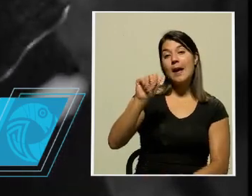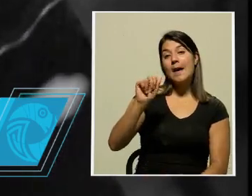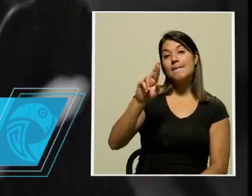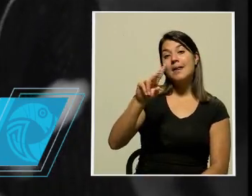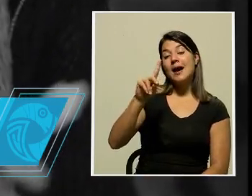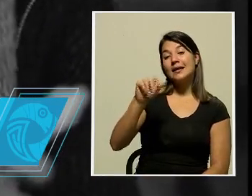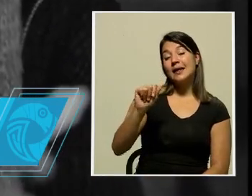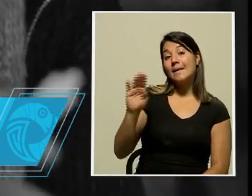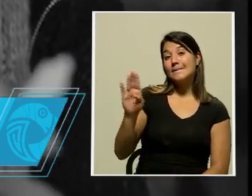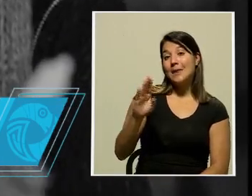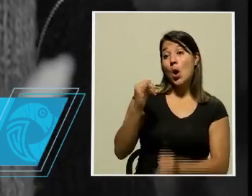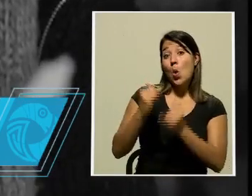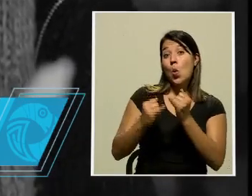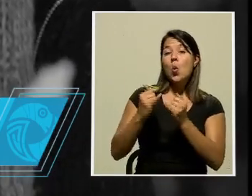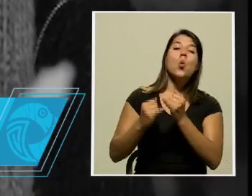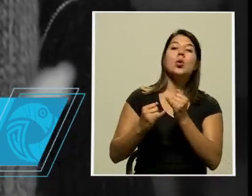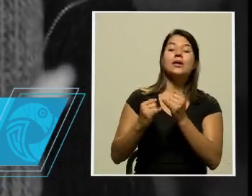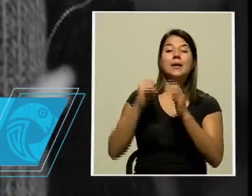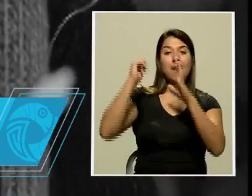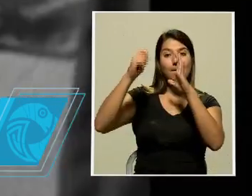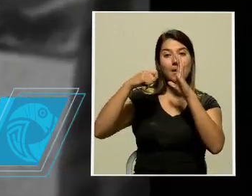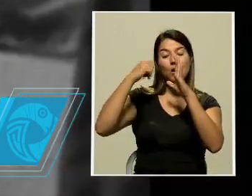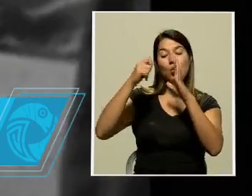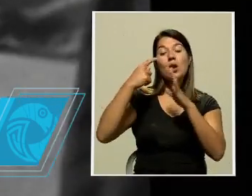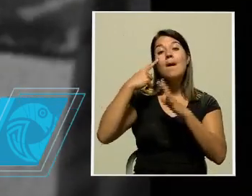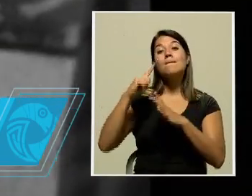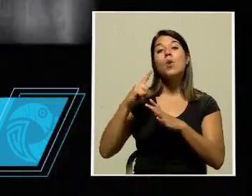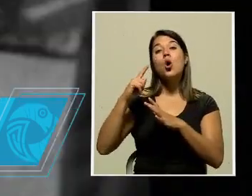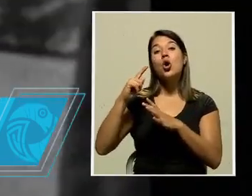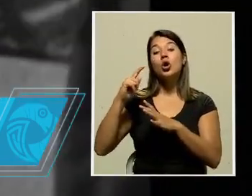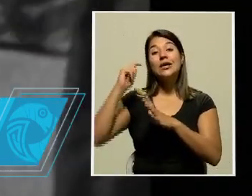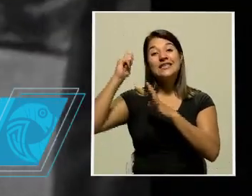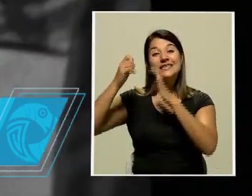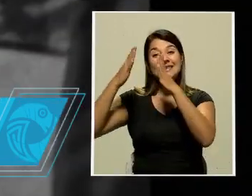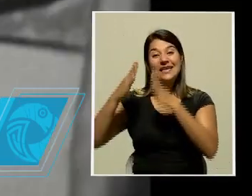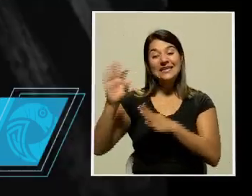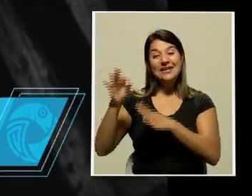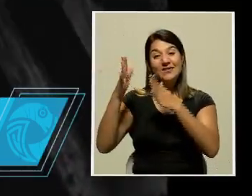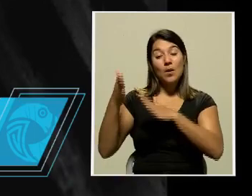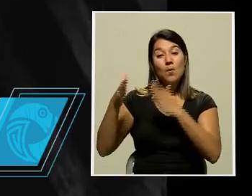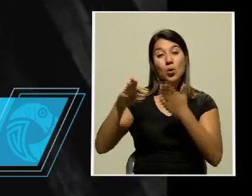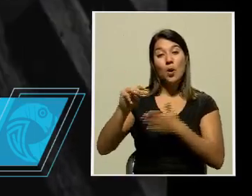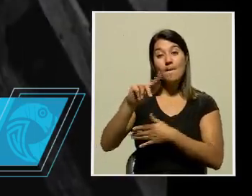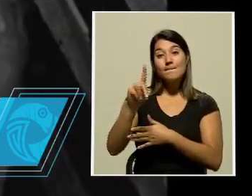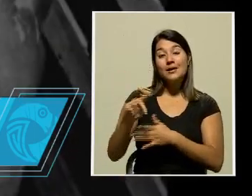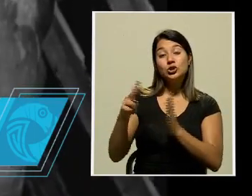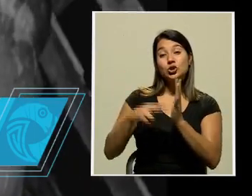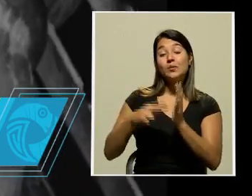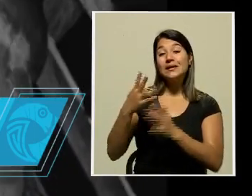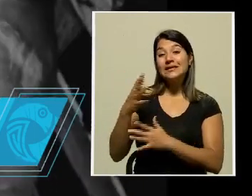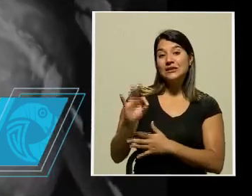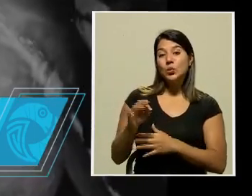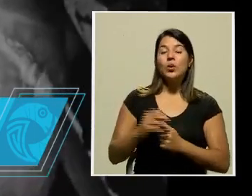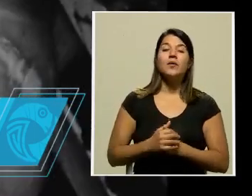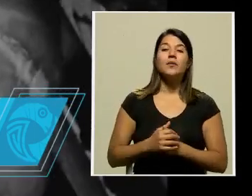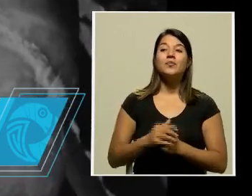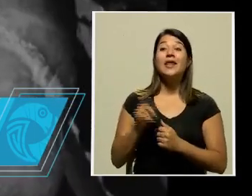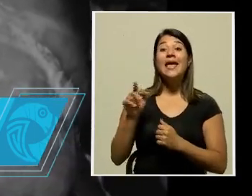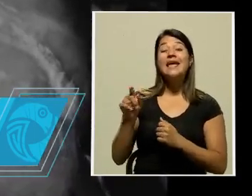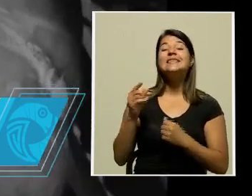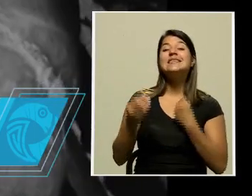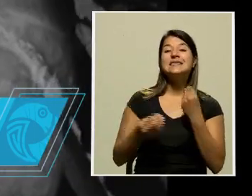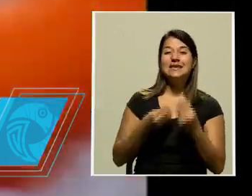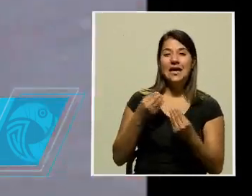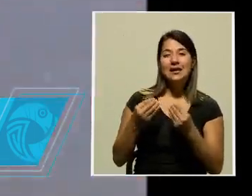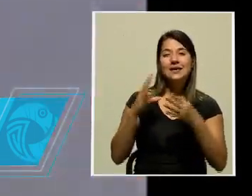el último largometraje de Agnes Barda, la cineasta francesa que falleció en marzo de 2019, el cual echa una mirada